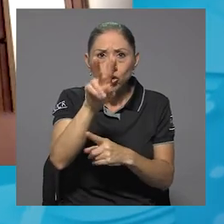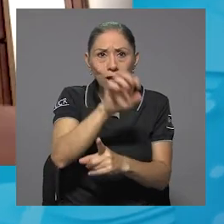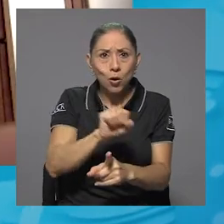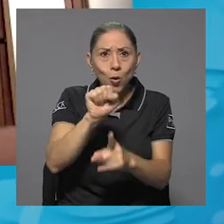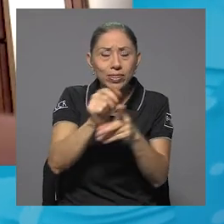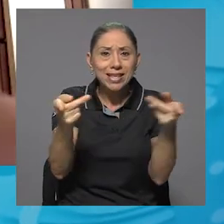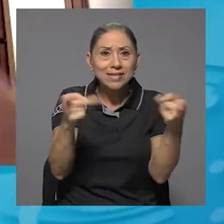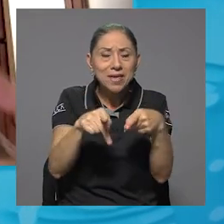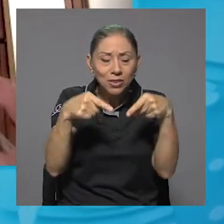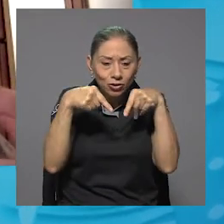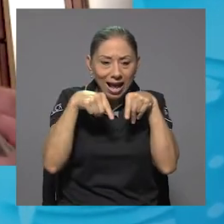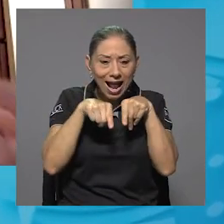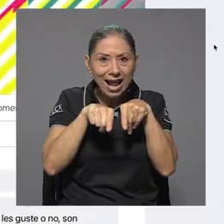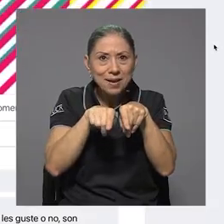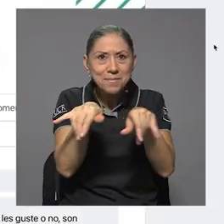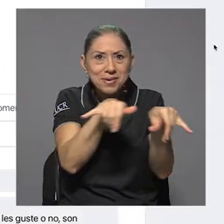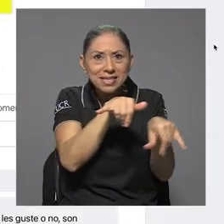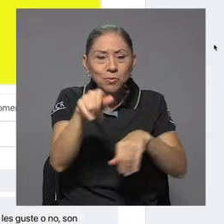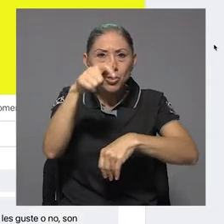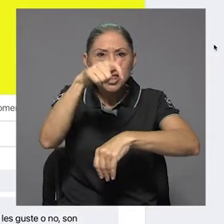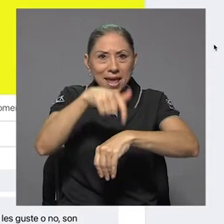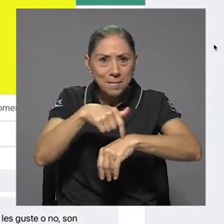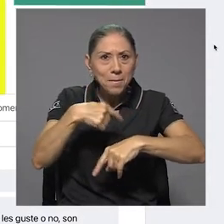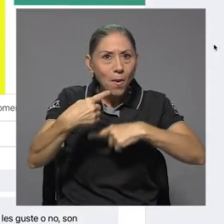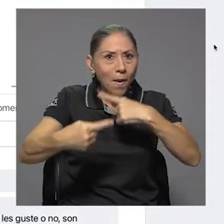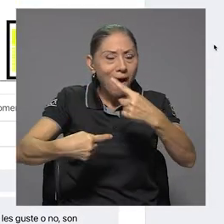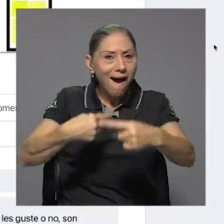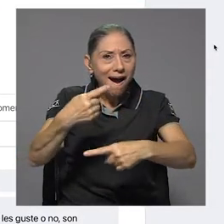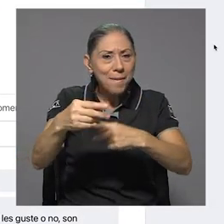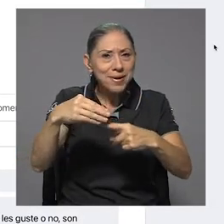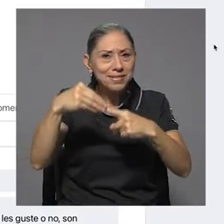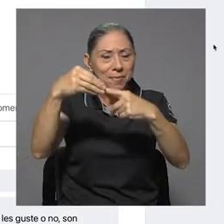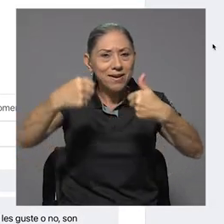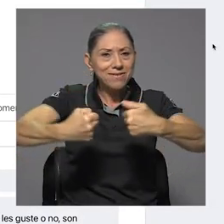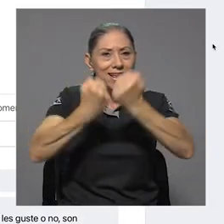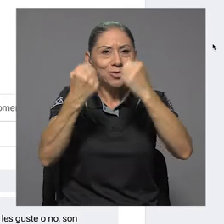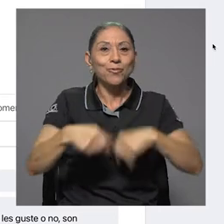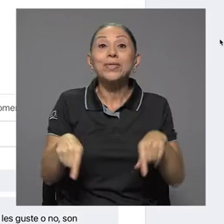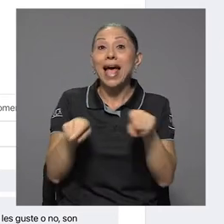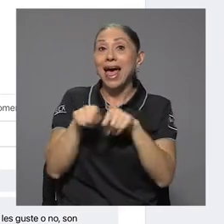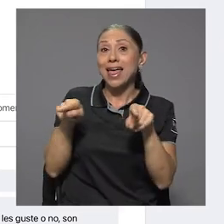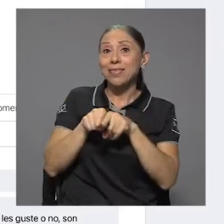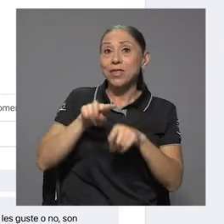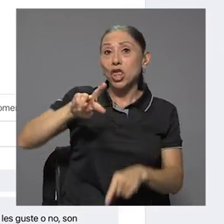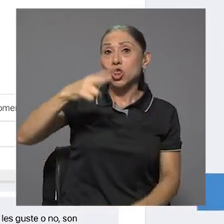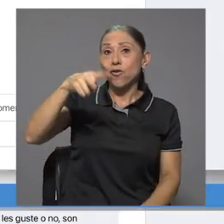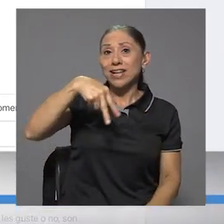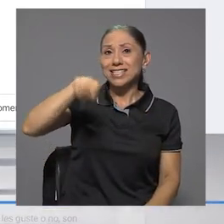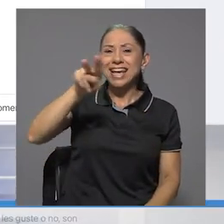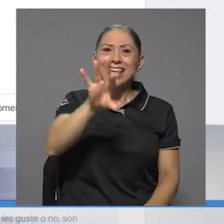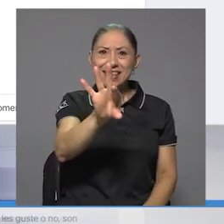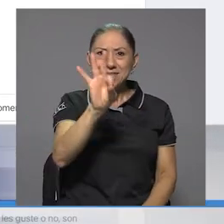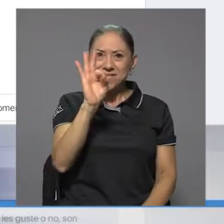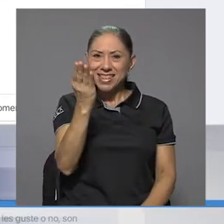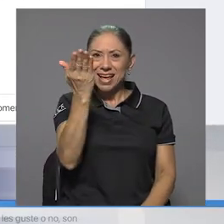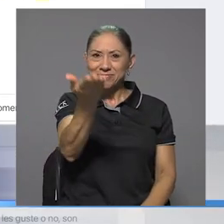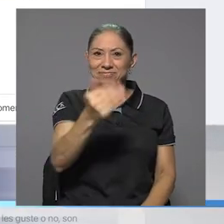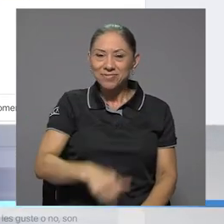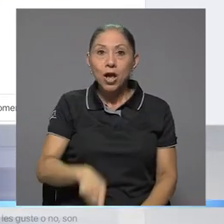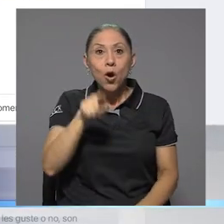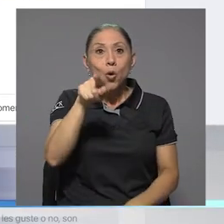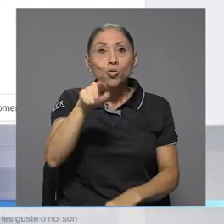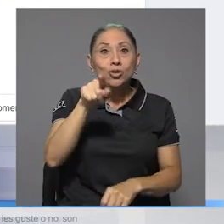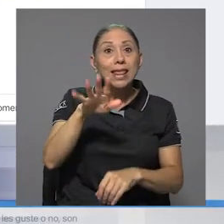mientras ambos se desarrollan, será nuestro principal reto. Adicionalmente, doblecheca hace la invitación al público